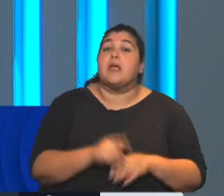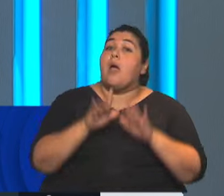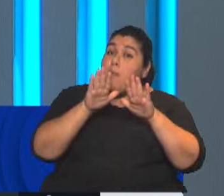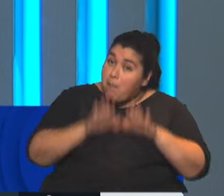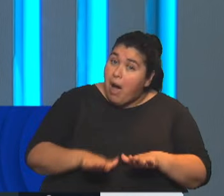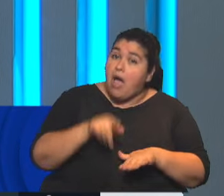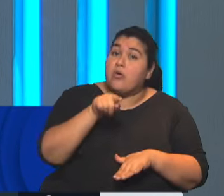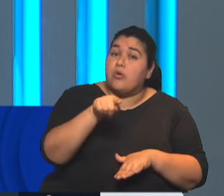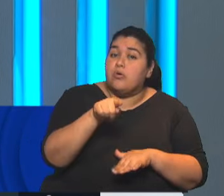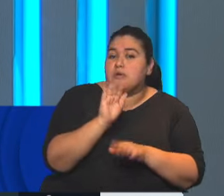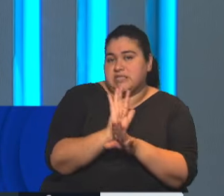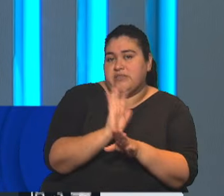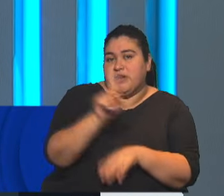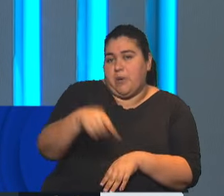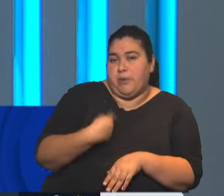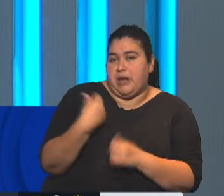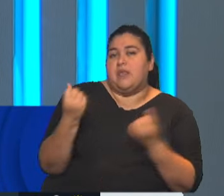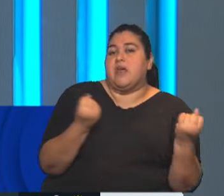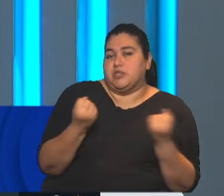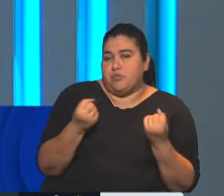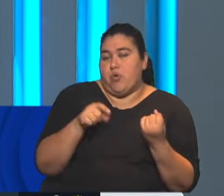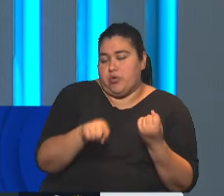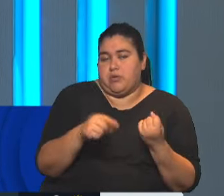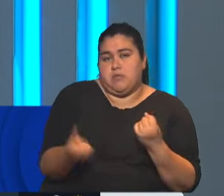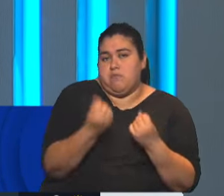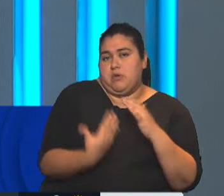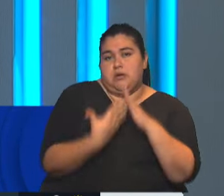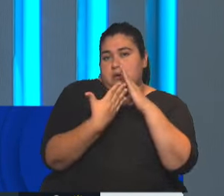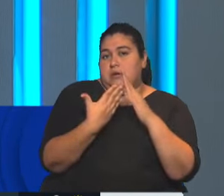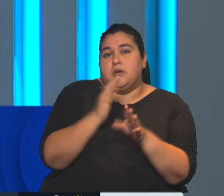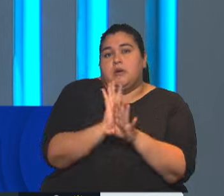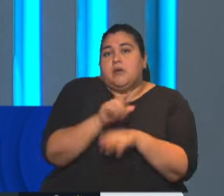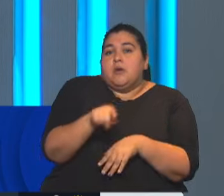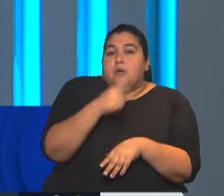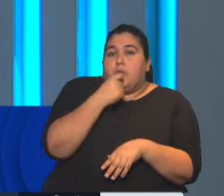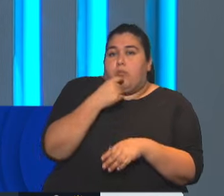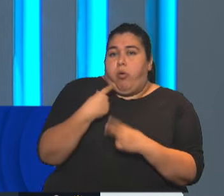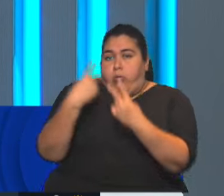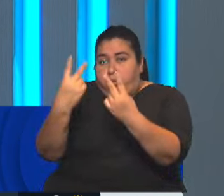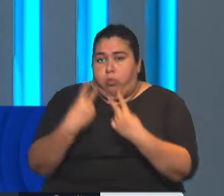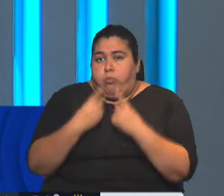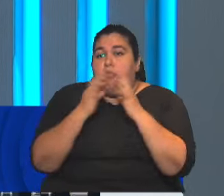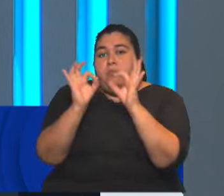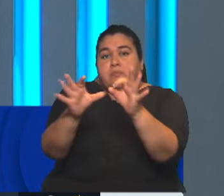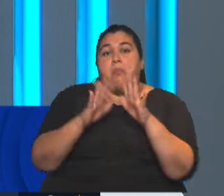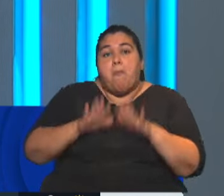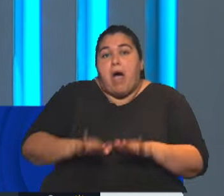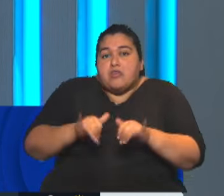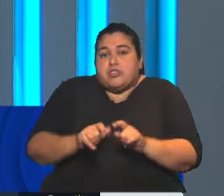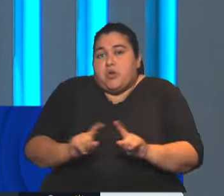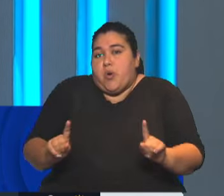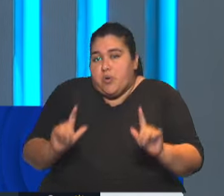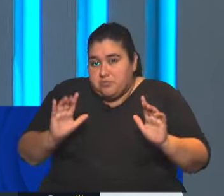características tiene que ver con el transporte, ¿no? Porque el transporte, bueno, hace que el que quiere ir y el que no quiere ir se encuentre en una disyuntiva